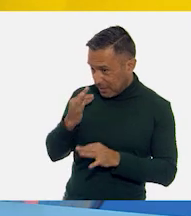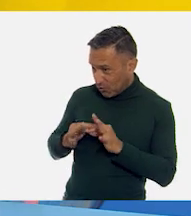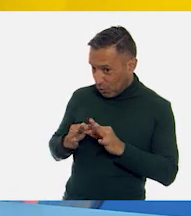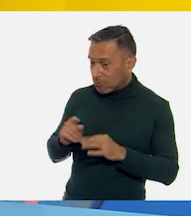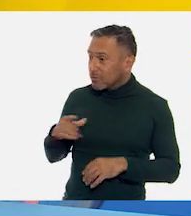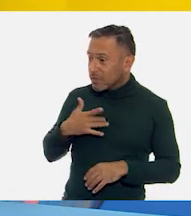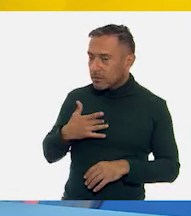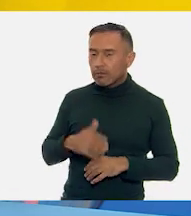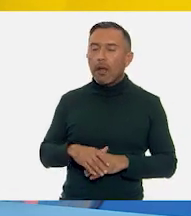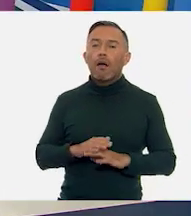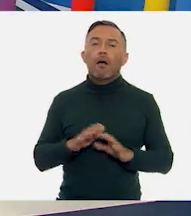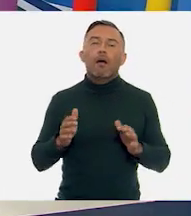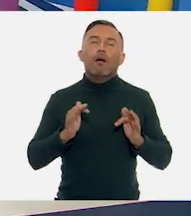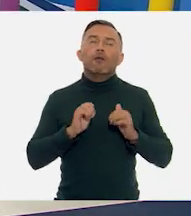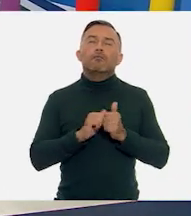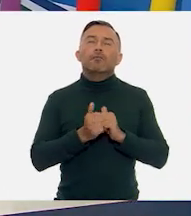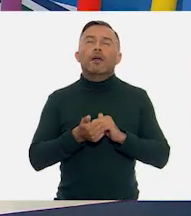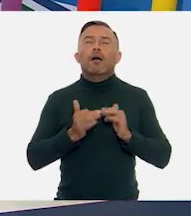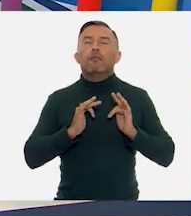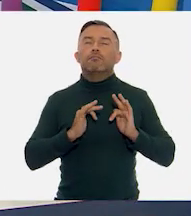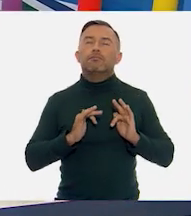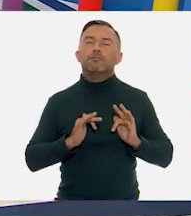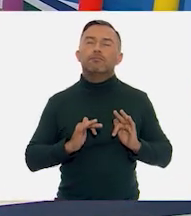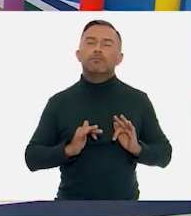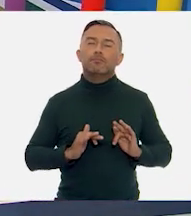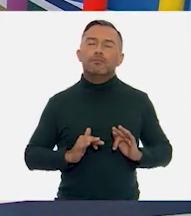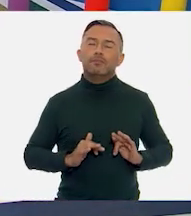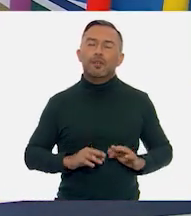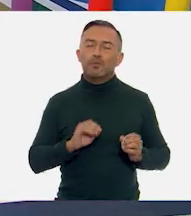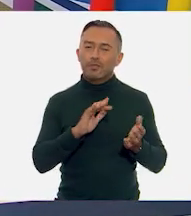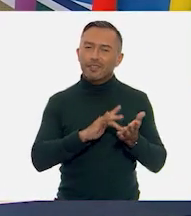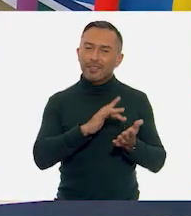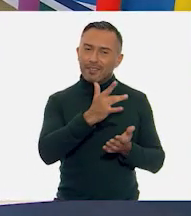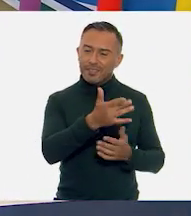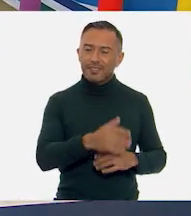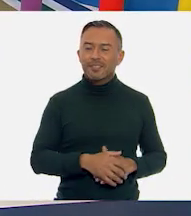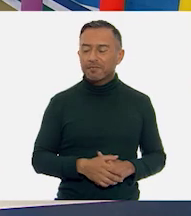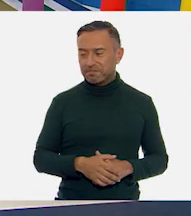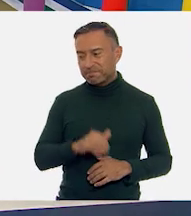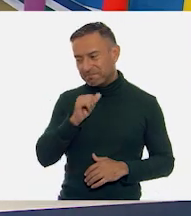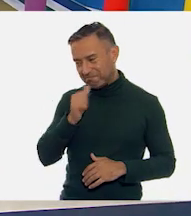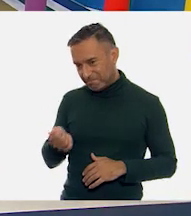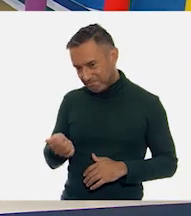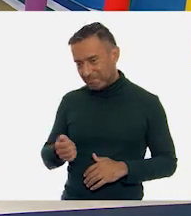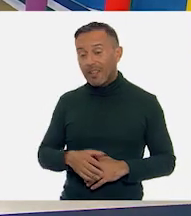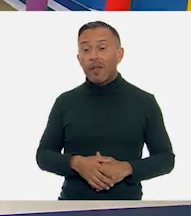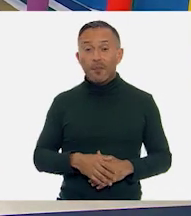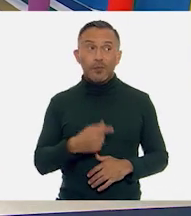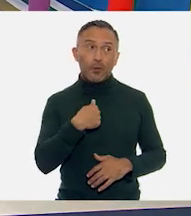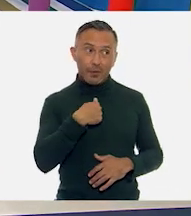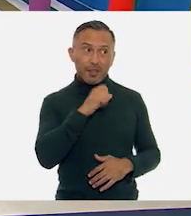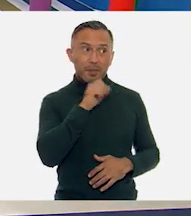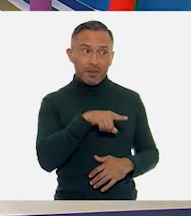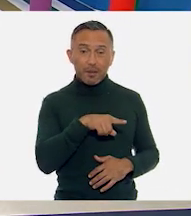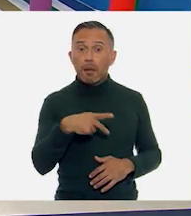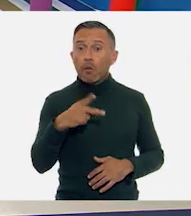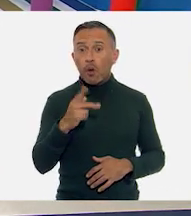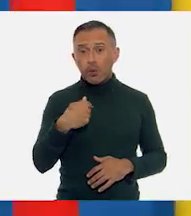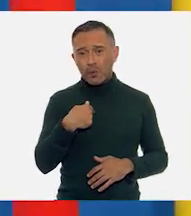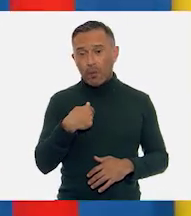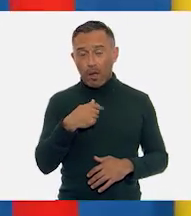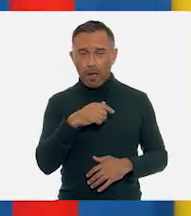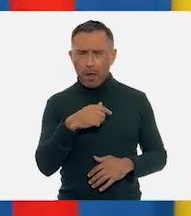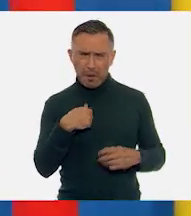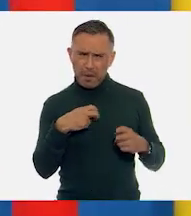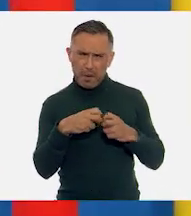Ya me siento más relajado, maestra. Muchas gracias. ¿De qué? Yo también, aunque, bueno, pues yo no estaba tan nervioso como